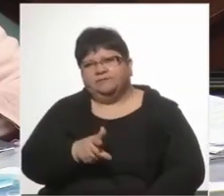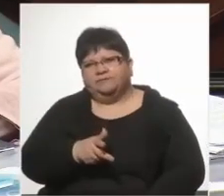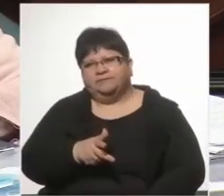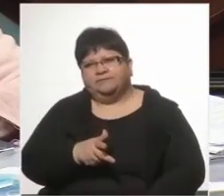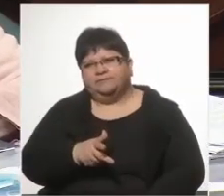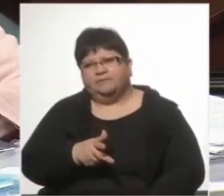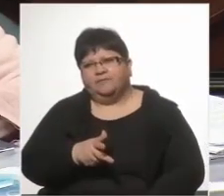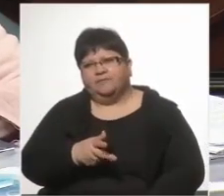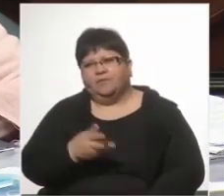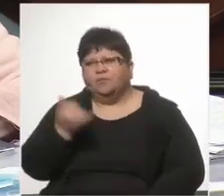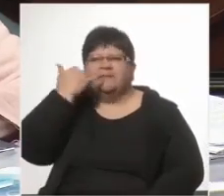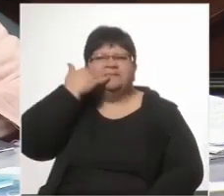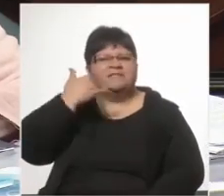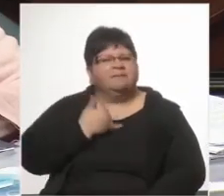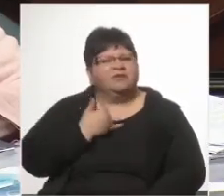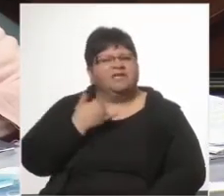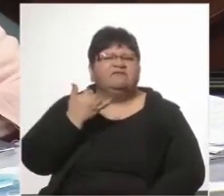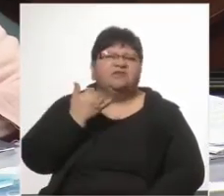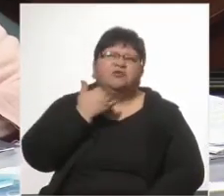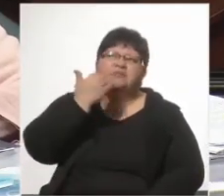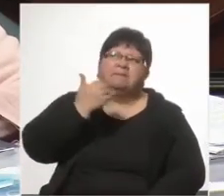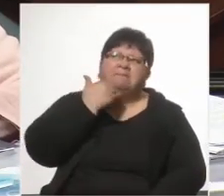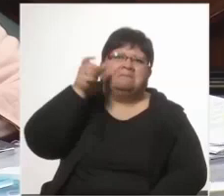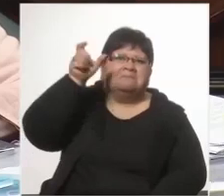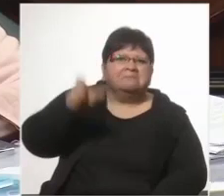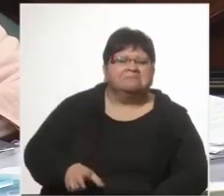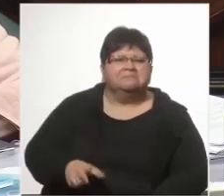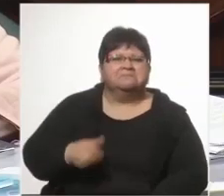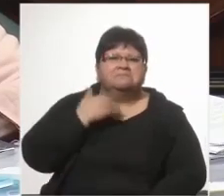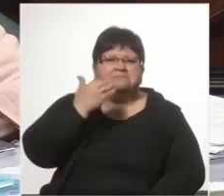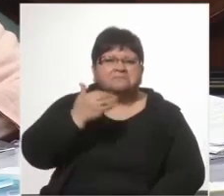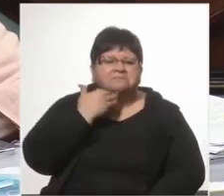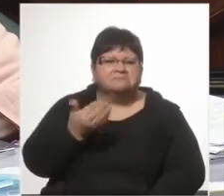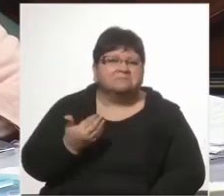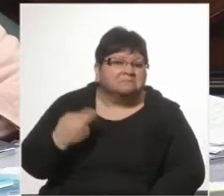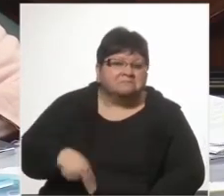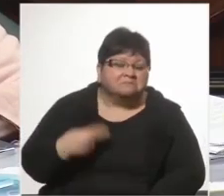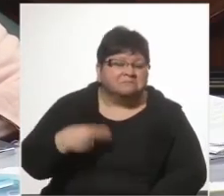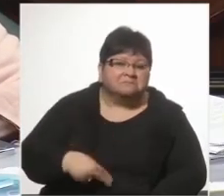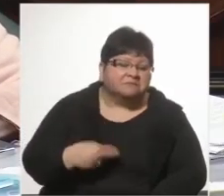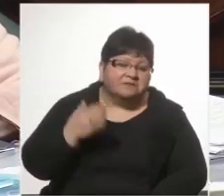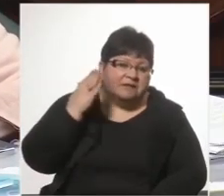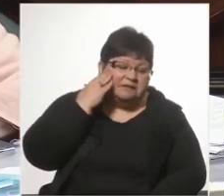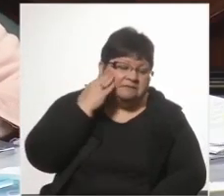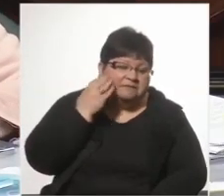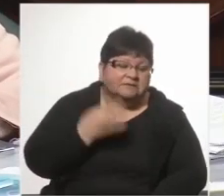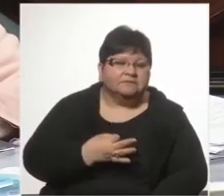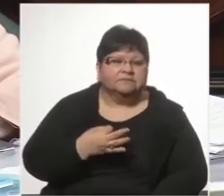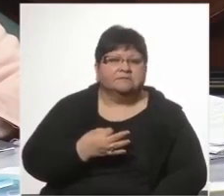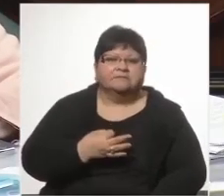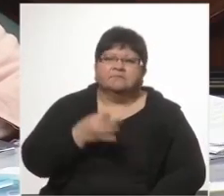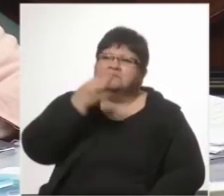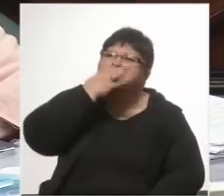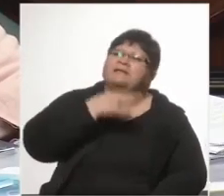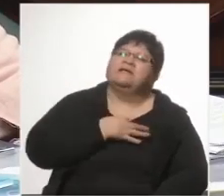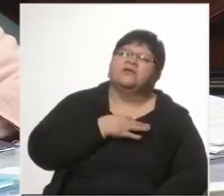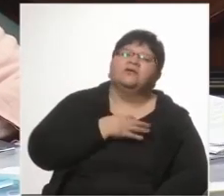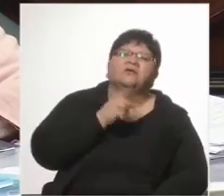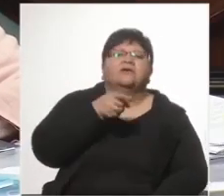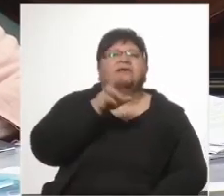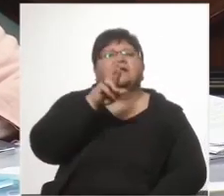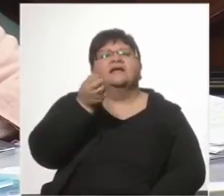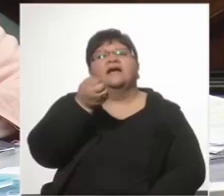Un día me llama por teléfono alguien, que yo no sé quién fue, nunca lo voy a saber. Y me dijeron, me dijo,